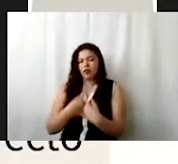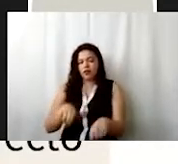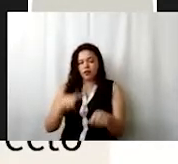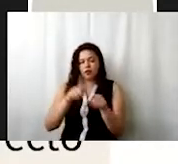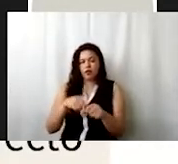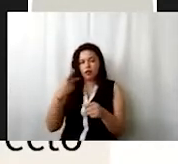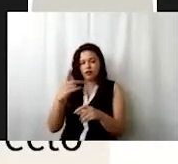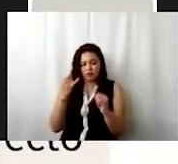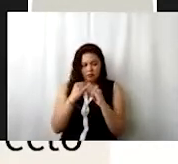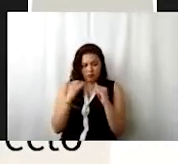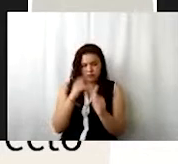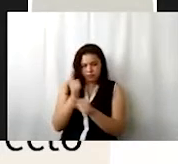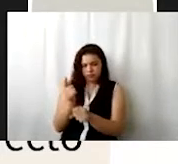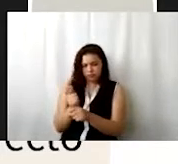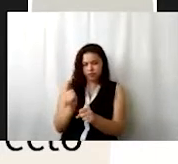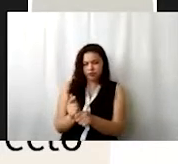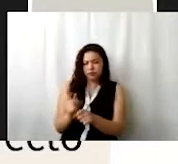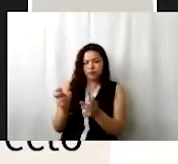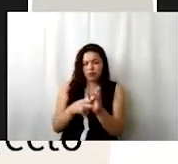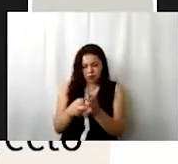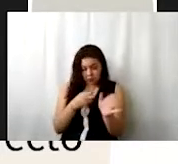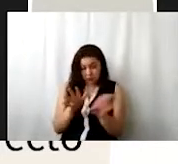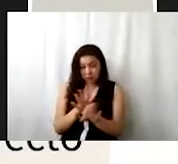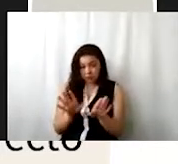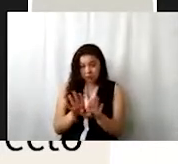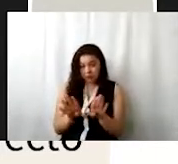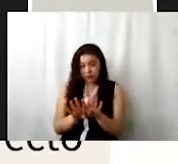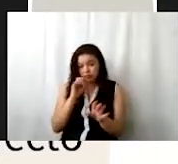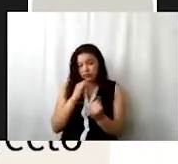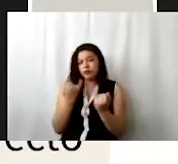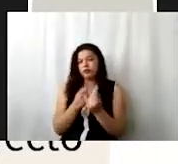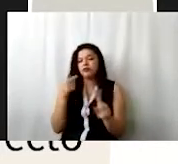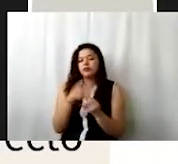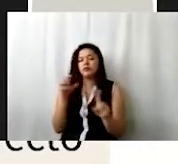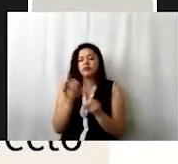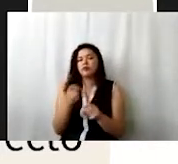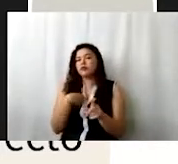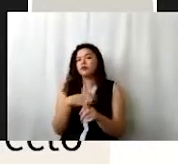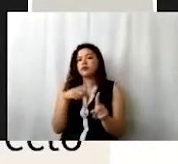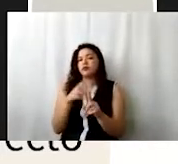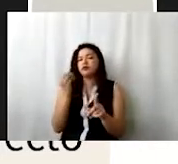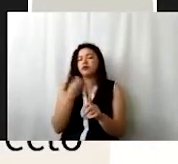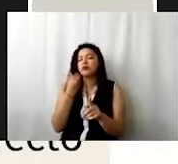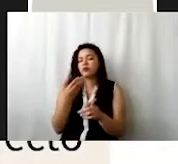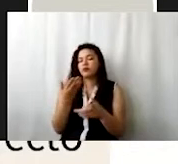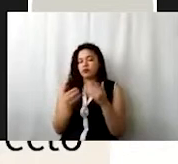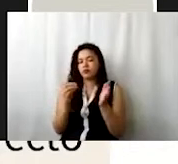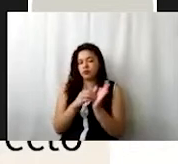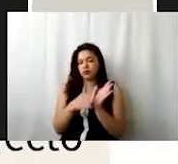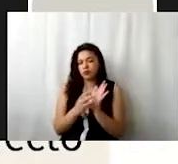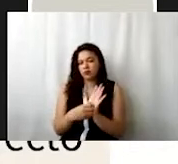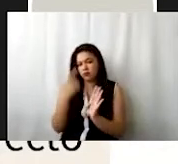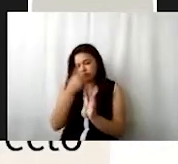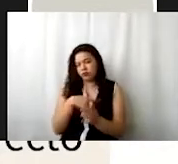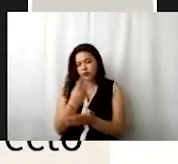institución. Ajá. Y vamos a plasmar los objetivos y las metas que pretendemos alcanzar al ejecutar nuestro